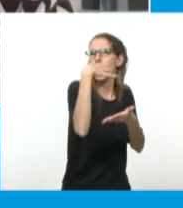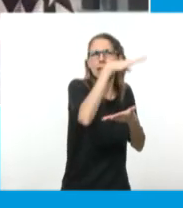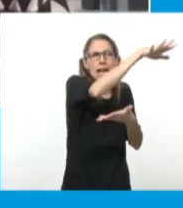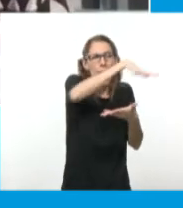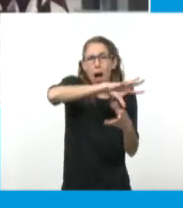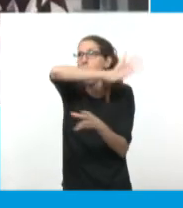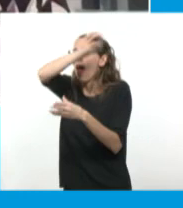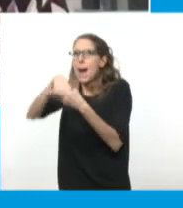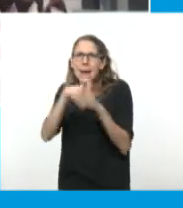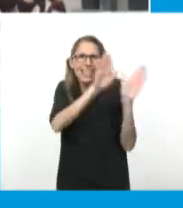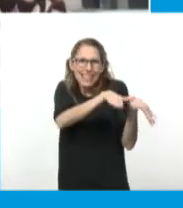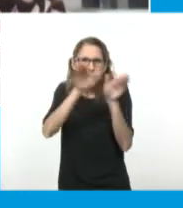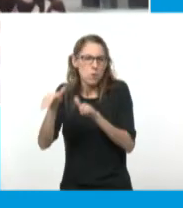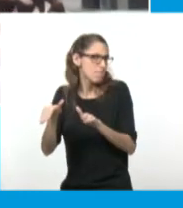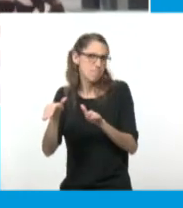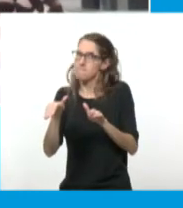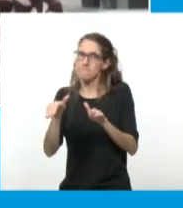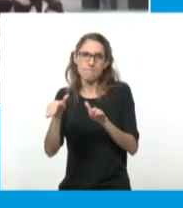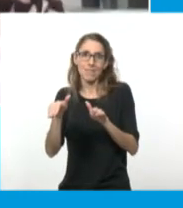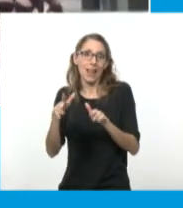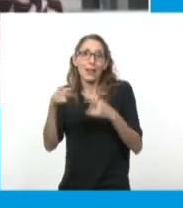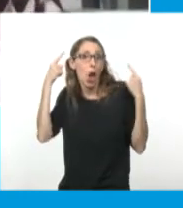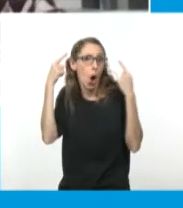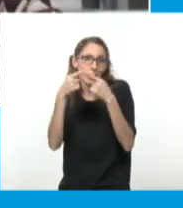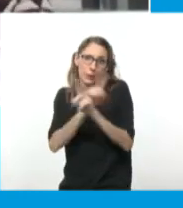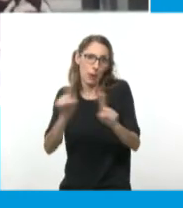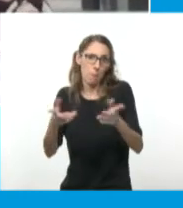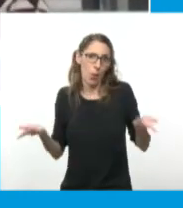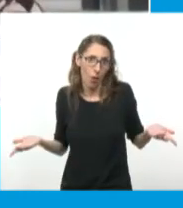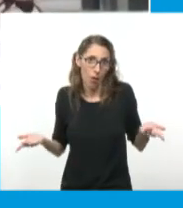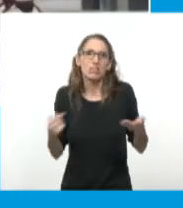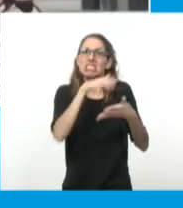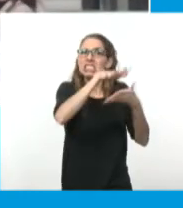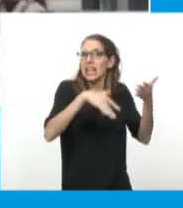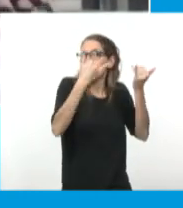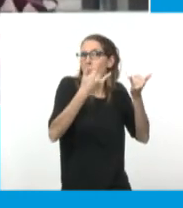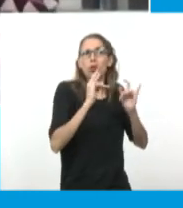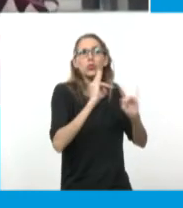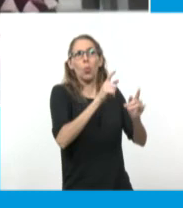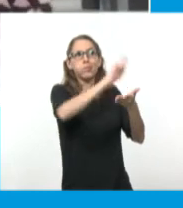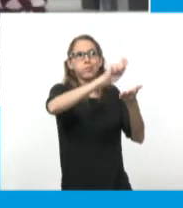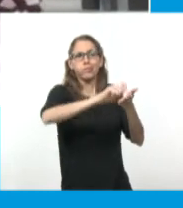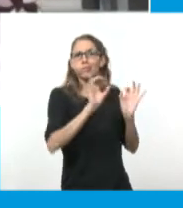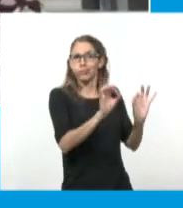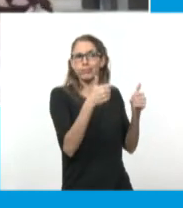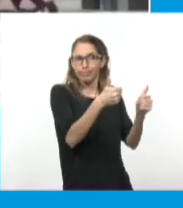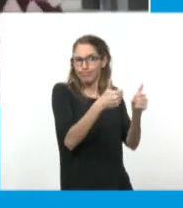y además no es la gracia, o sea, tampoco. O el texto ya está, ya lo escribió el autor y está perfecto, es esa obra, y lo